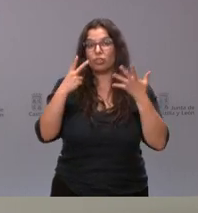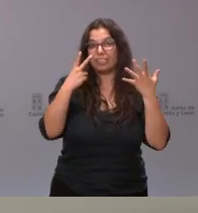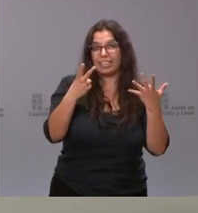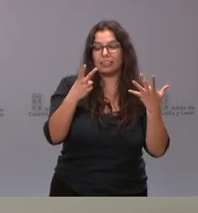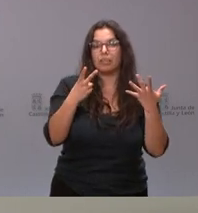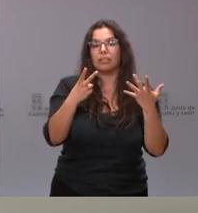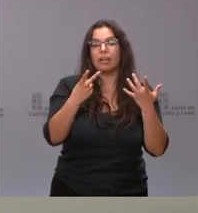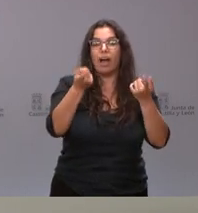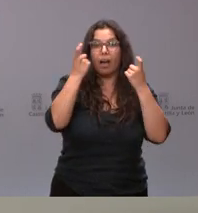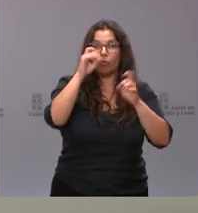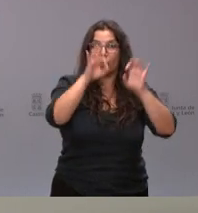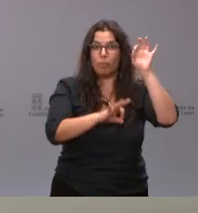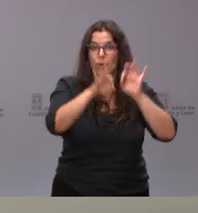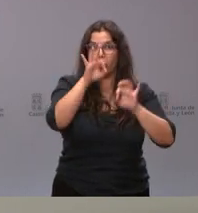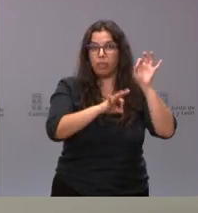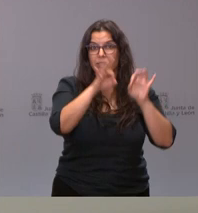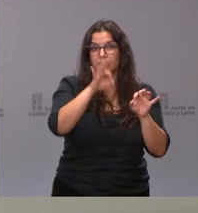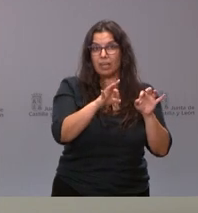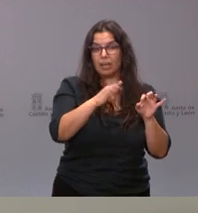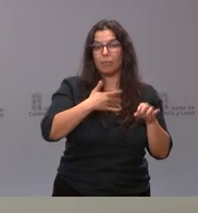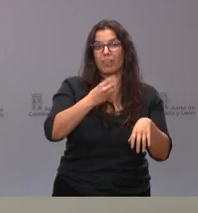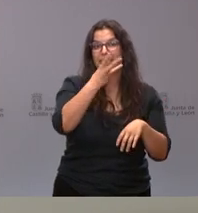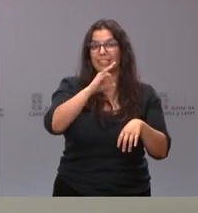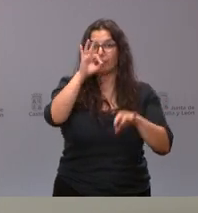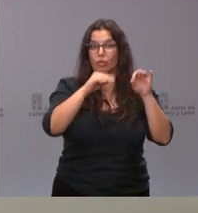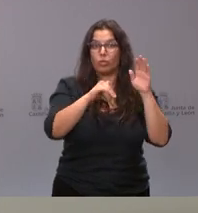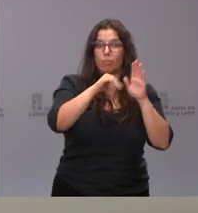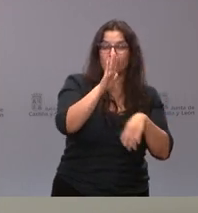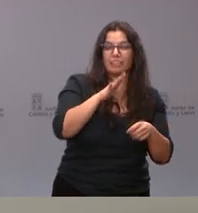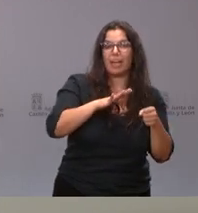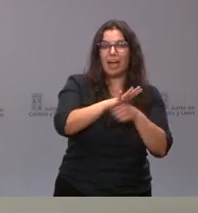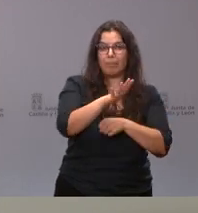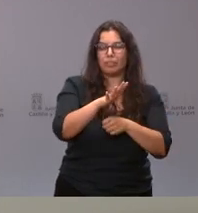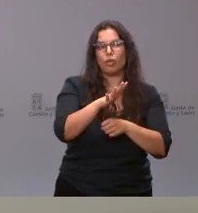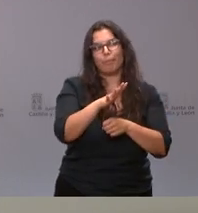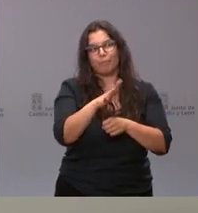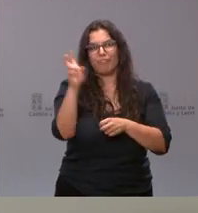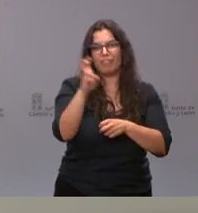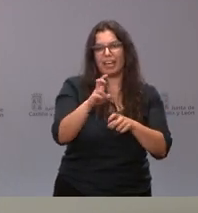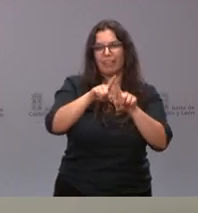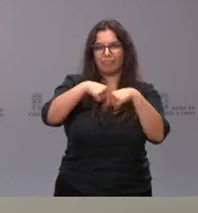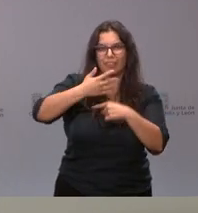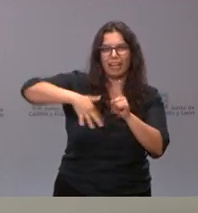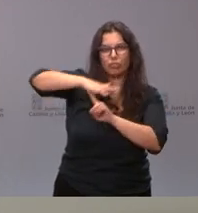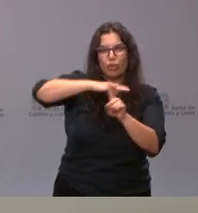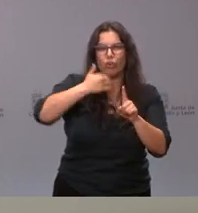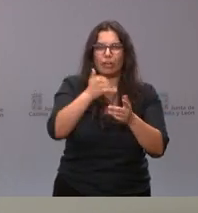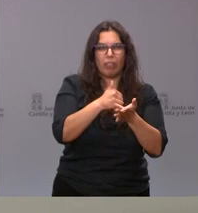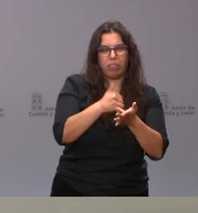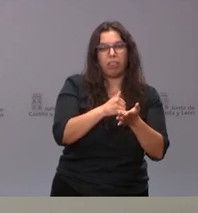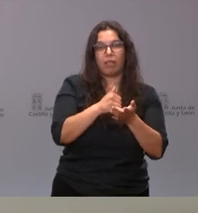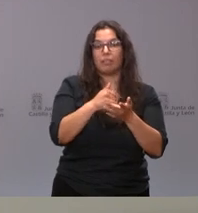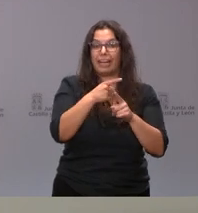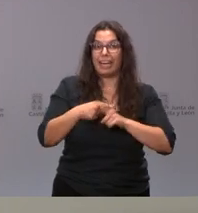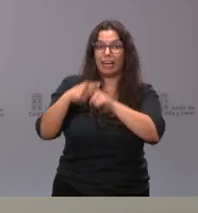con un porcentaje de alumnos igual o superior al 30% de ámbito de vulnerabilidad. Tienen ustedes la distribución para cada una de las